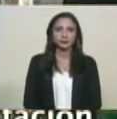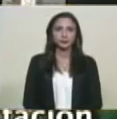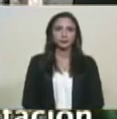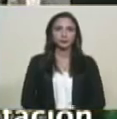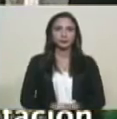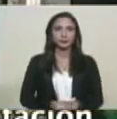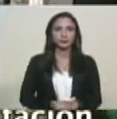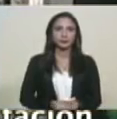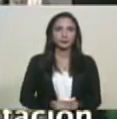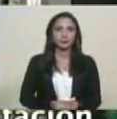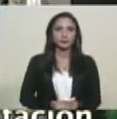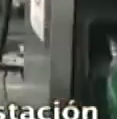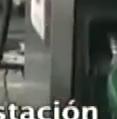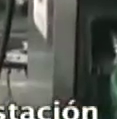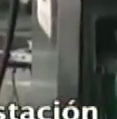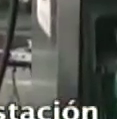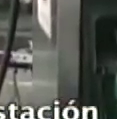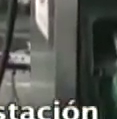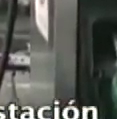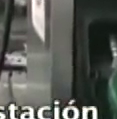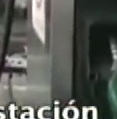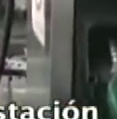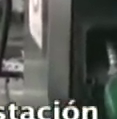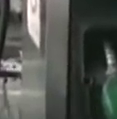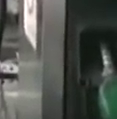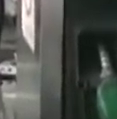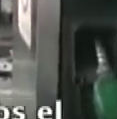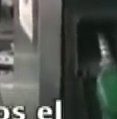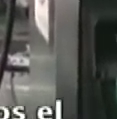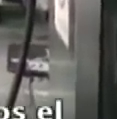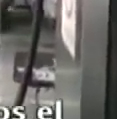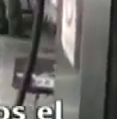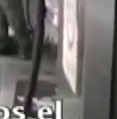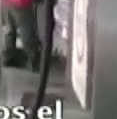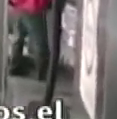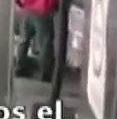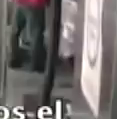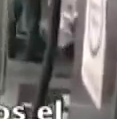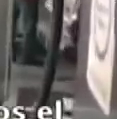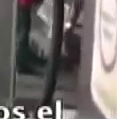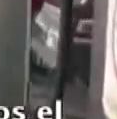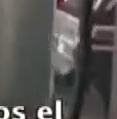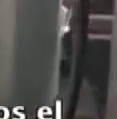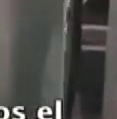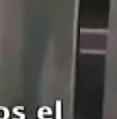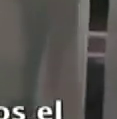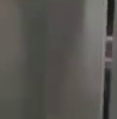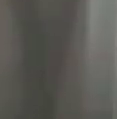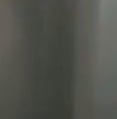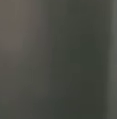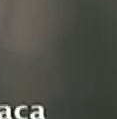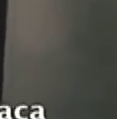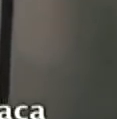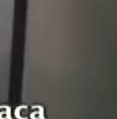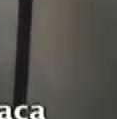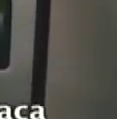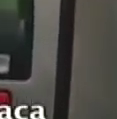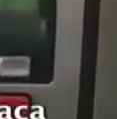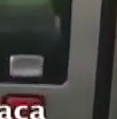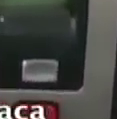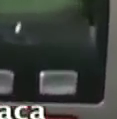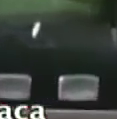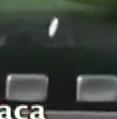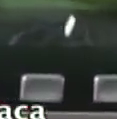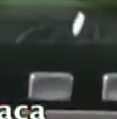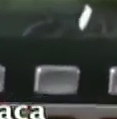momento aproximamos el carnet de la patria. Nos